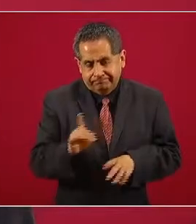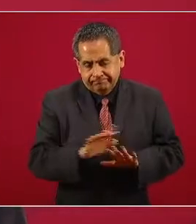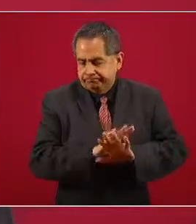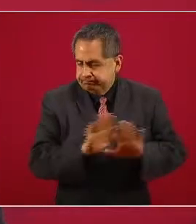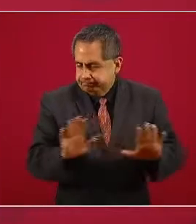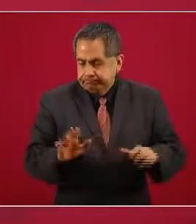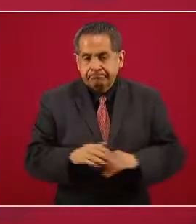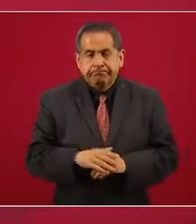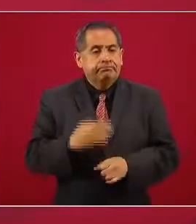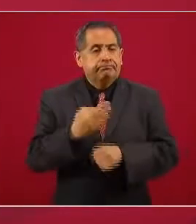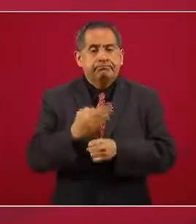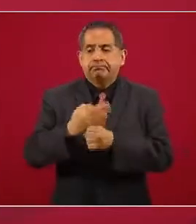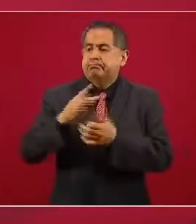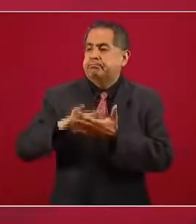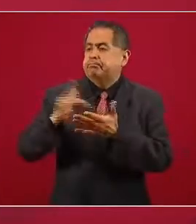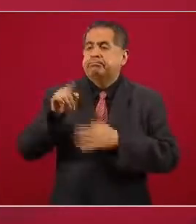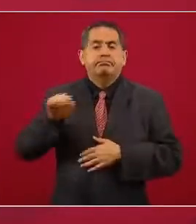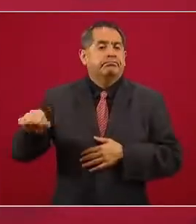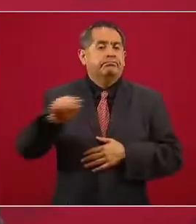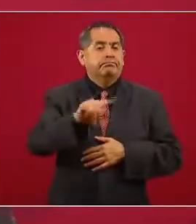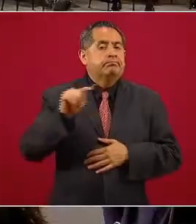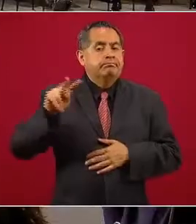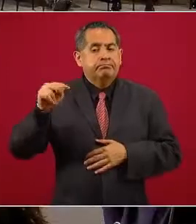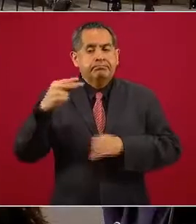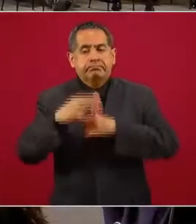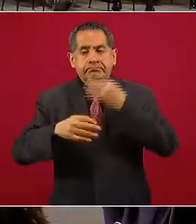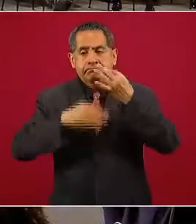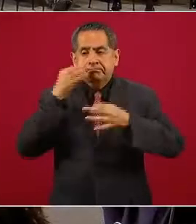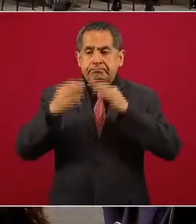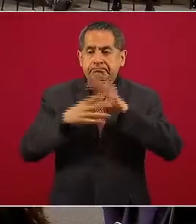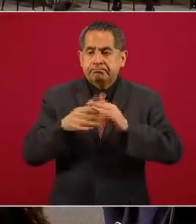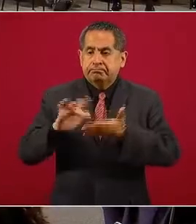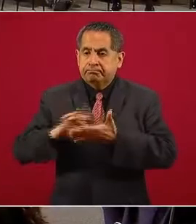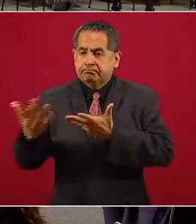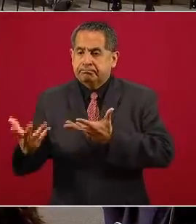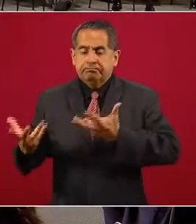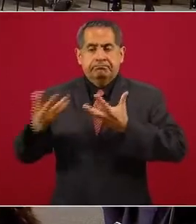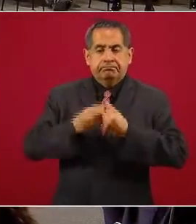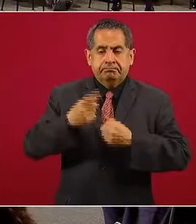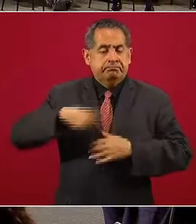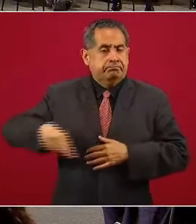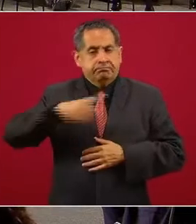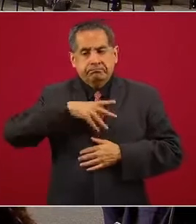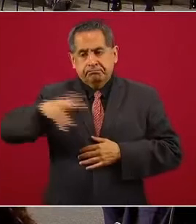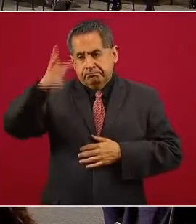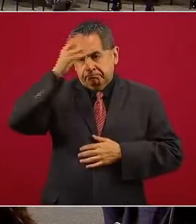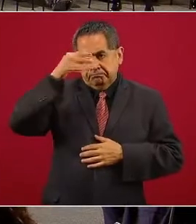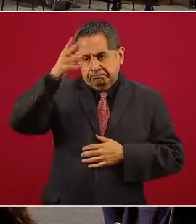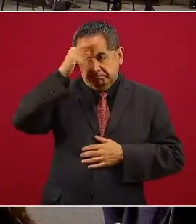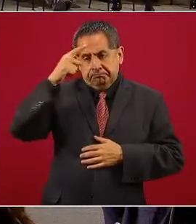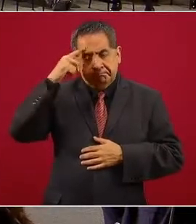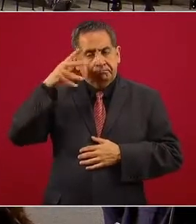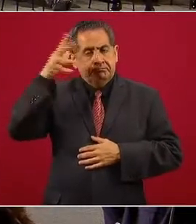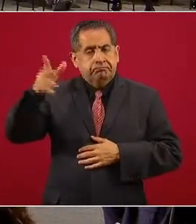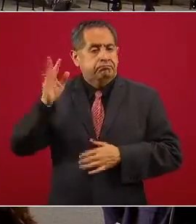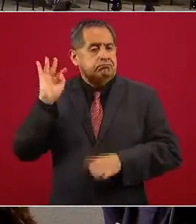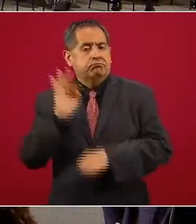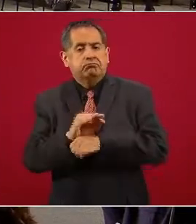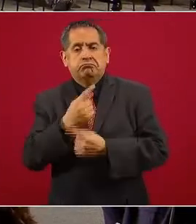televisoras aquí presentes por sumarse a un esfuerzo nacional por el aprendizaje en favor de las y los niños.